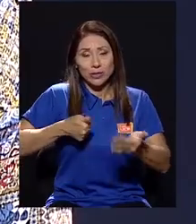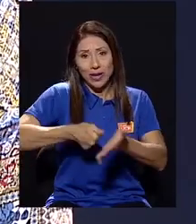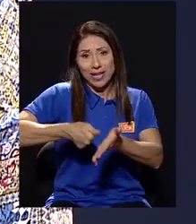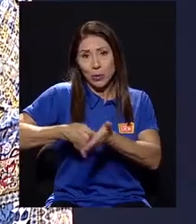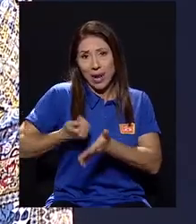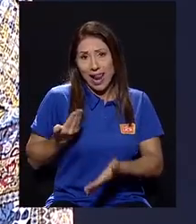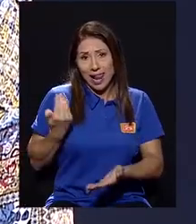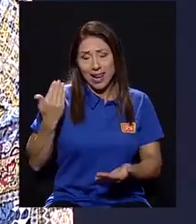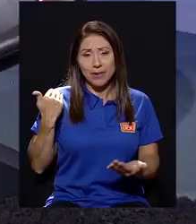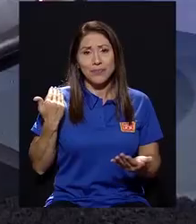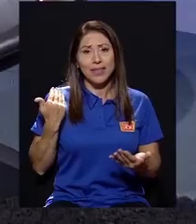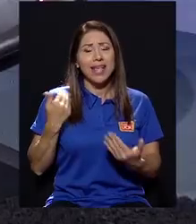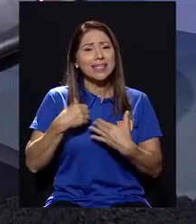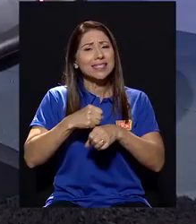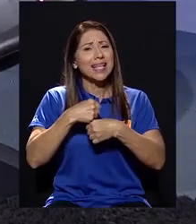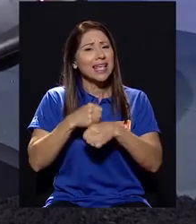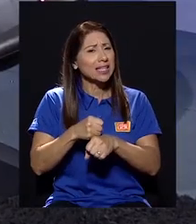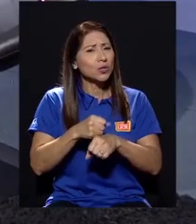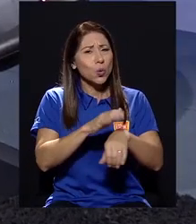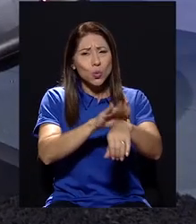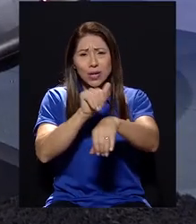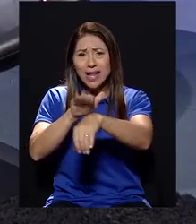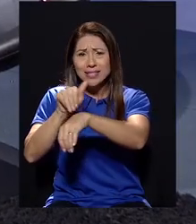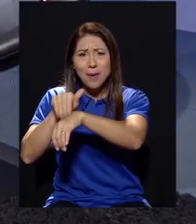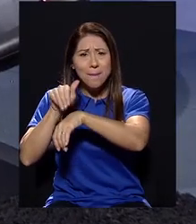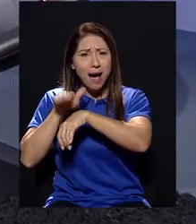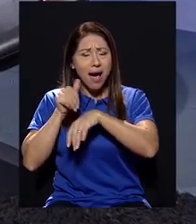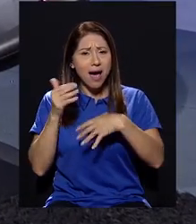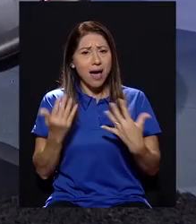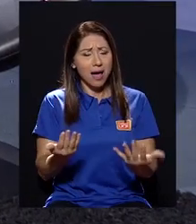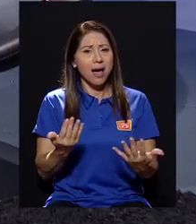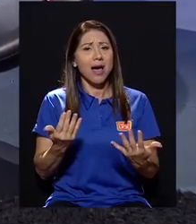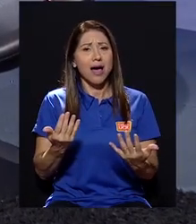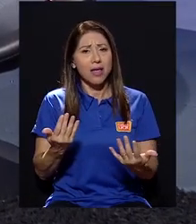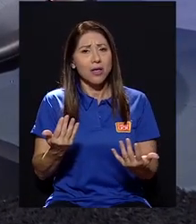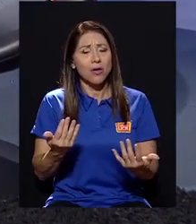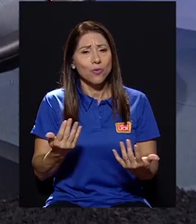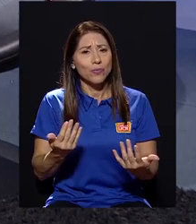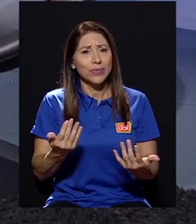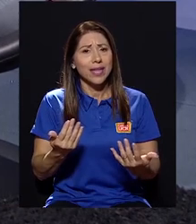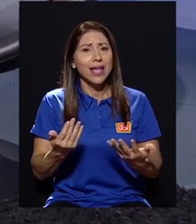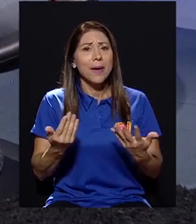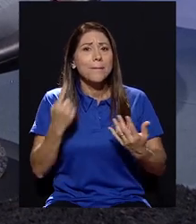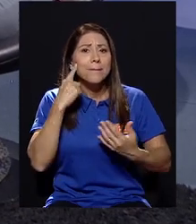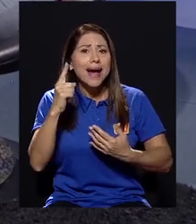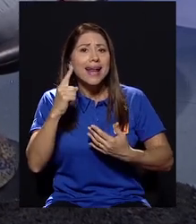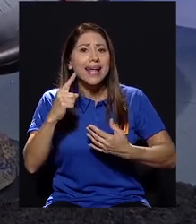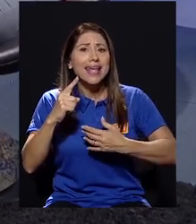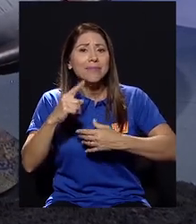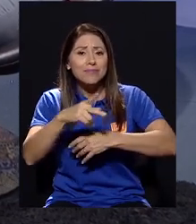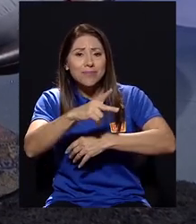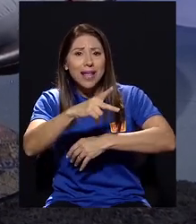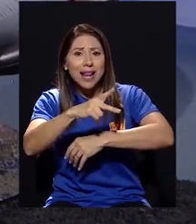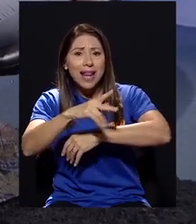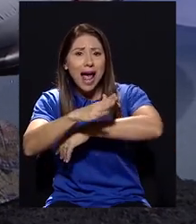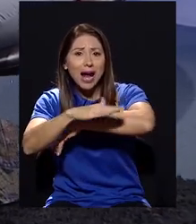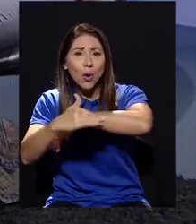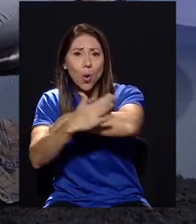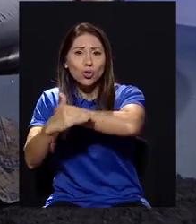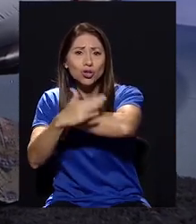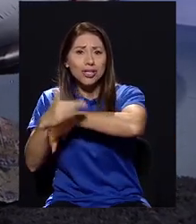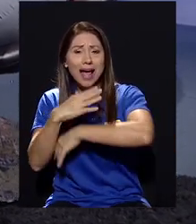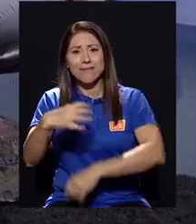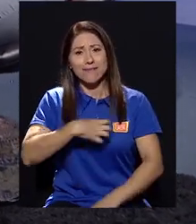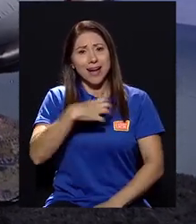electoral, Doña Aidee, se hizo un gran llamado a la universidad porque la costa reclamó el ser